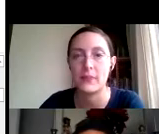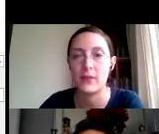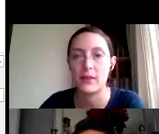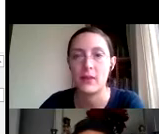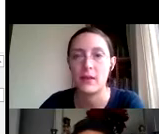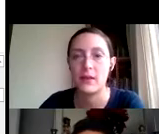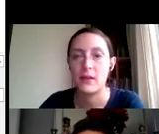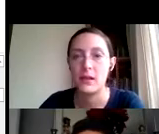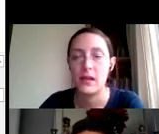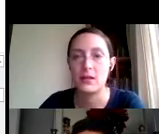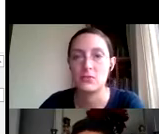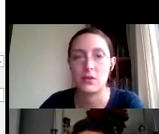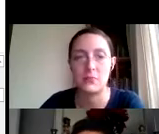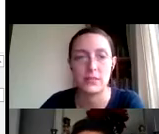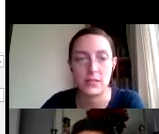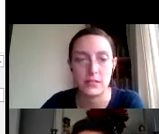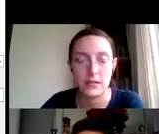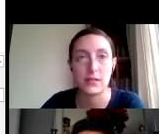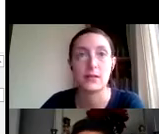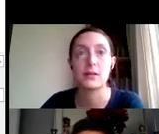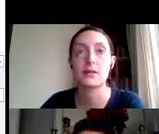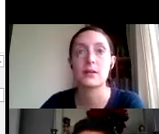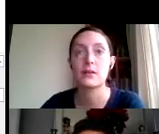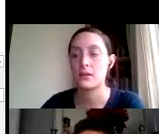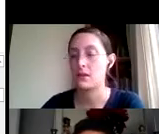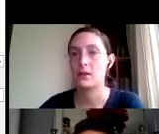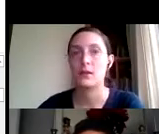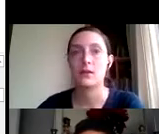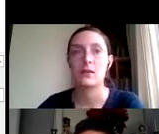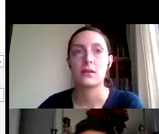y leer sus respuestas. Gracias.